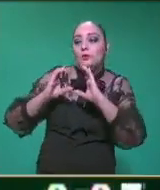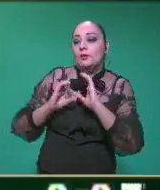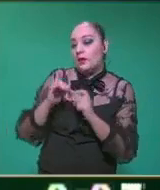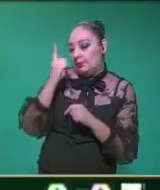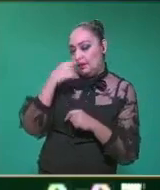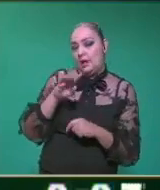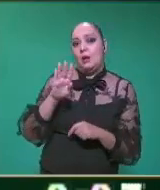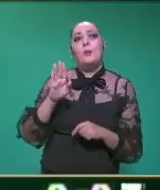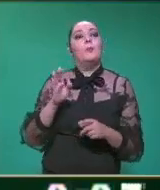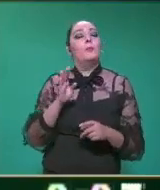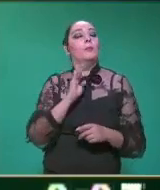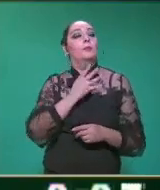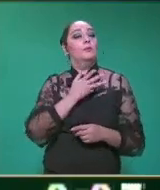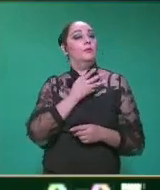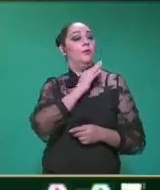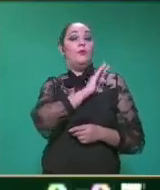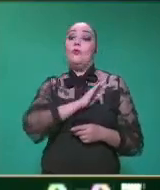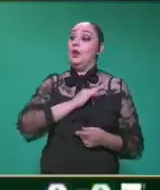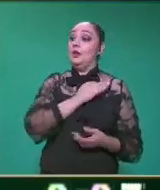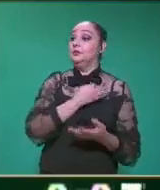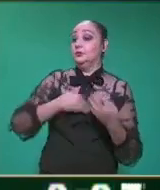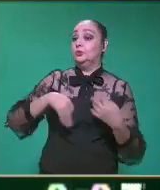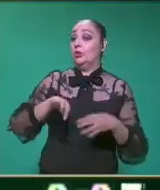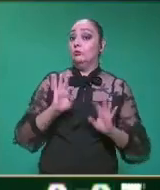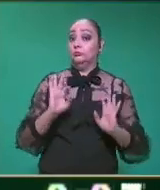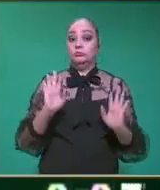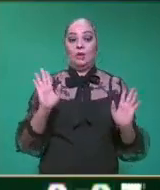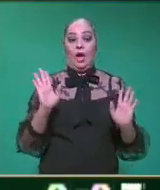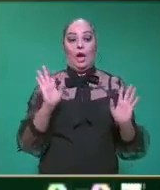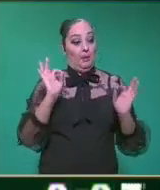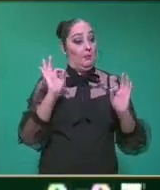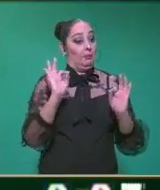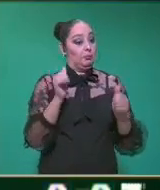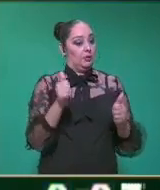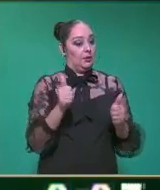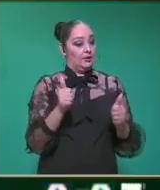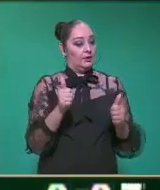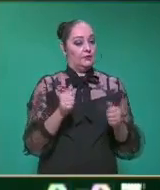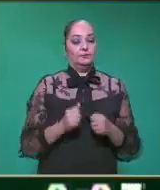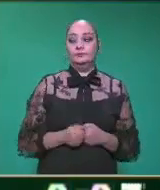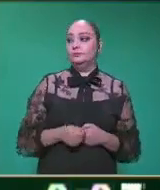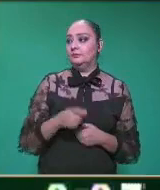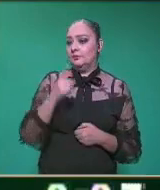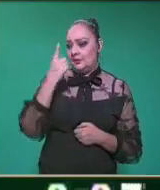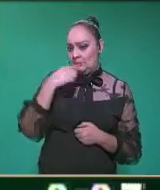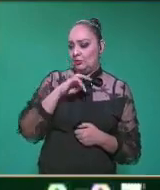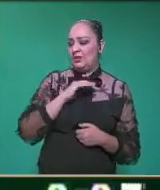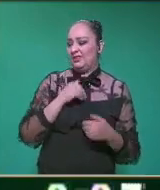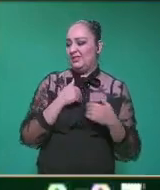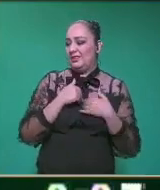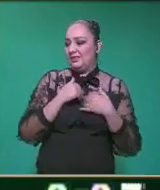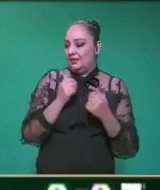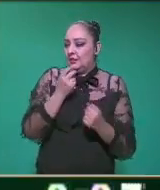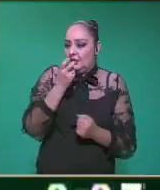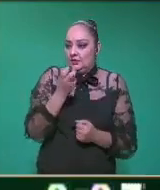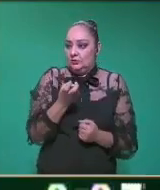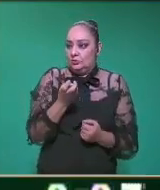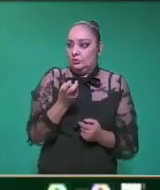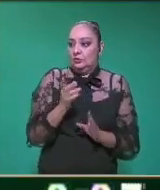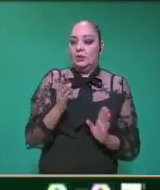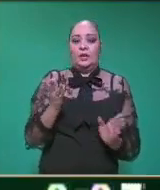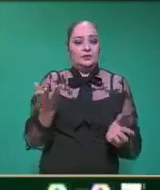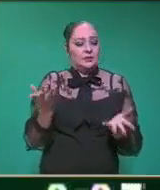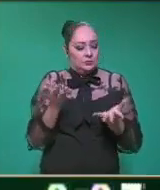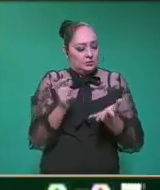Para tener felicidad. ¿Qué tal nos salió? Ay, muy padre. ¿Sabes qué, maestro? Para yo poder comprender un poquito más lo que estamos